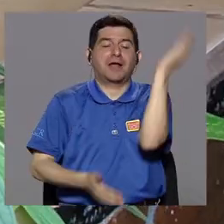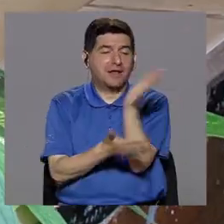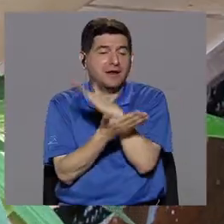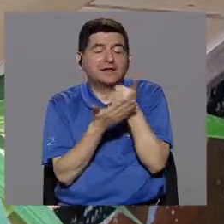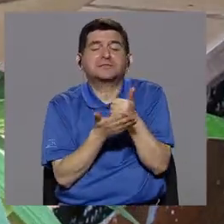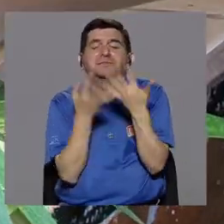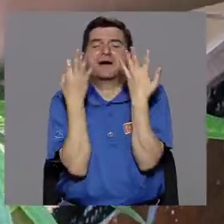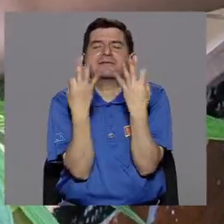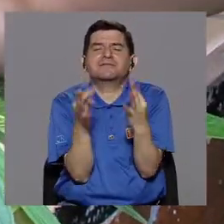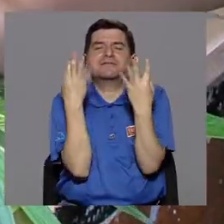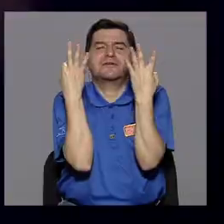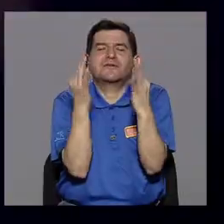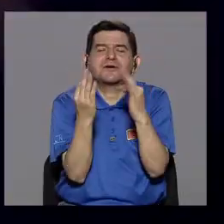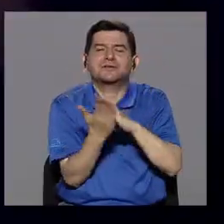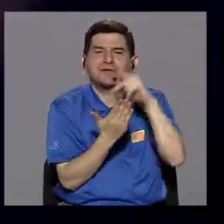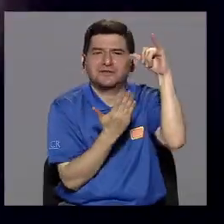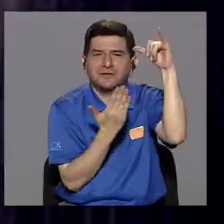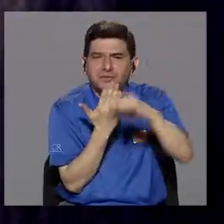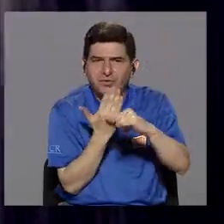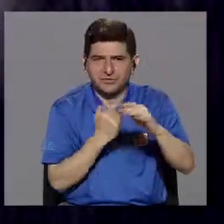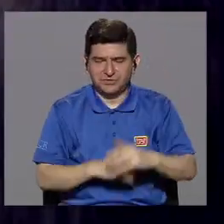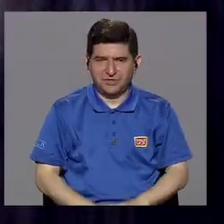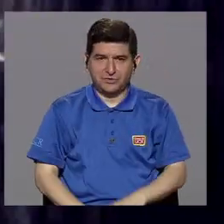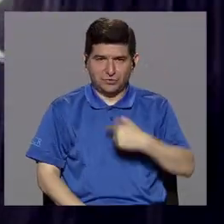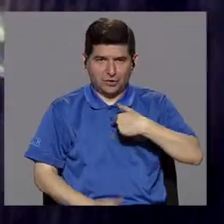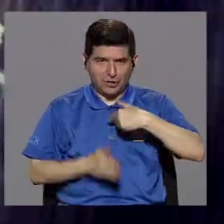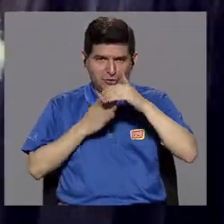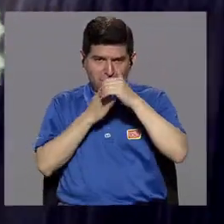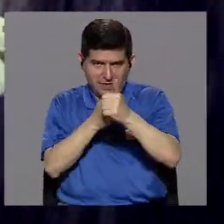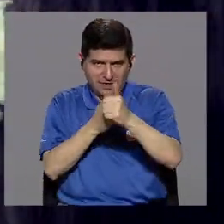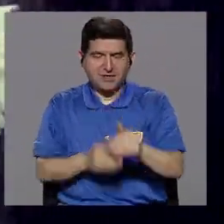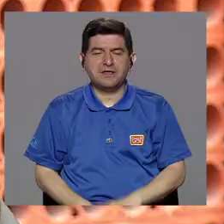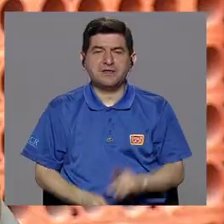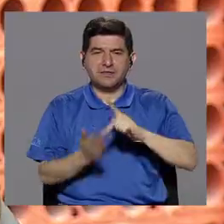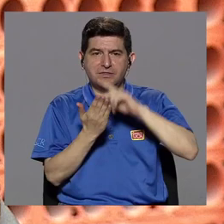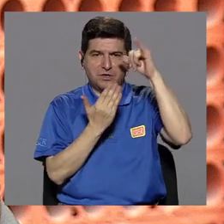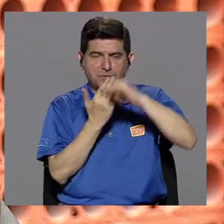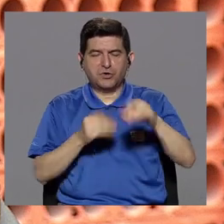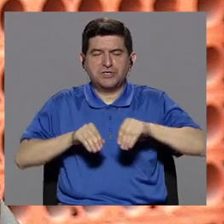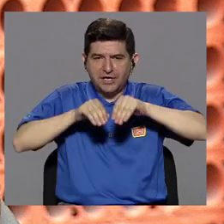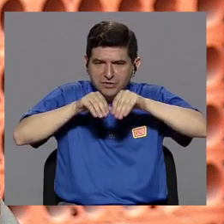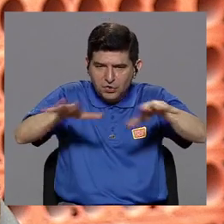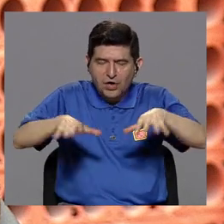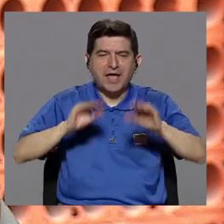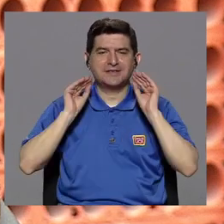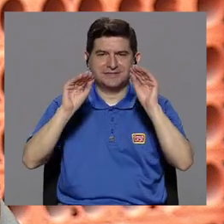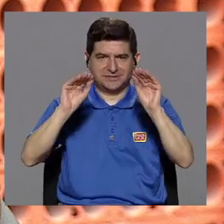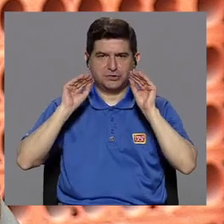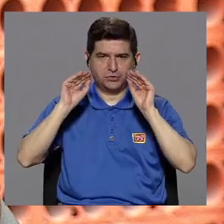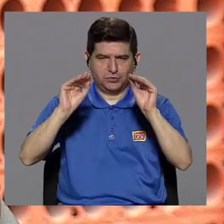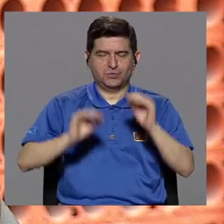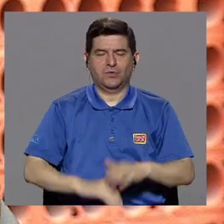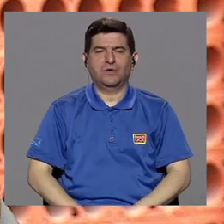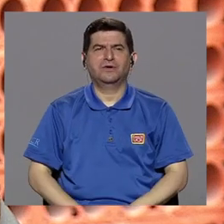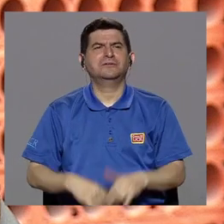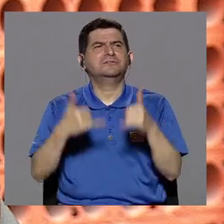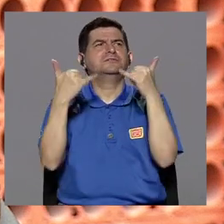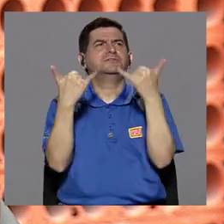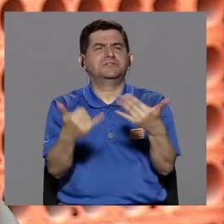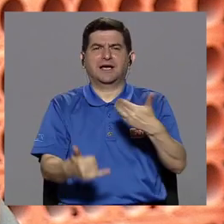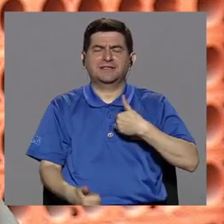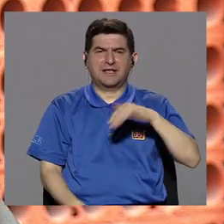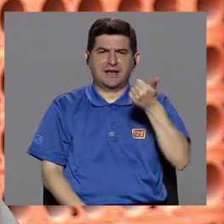es parte de lo que buscamos en este proyecto que dirijo, que es un proyecto de extensión docente. Desde pues ya